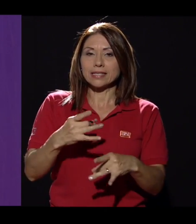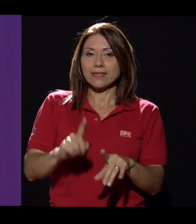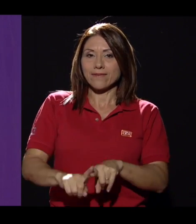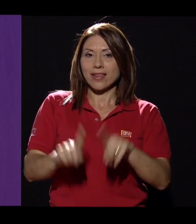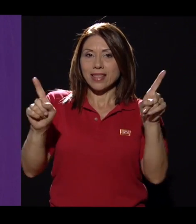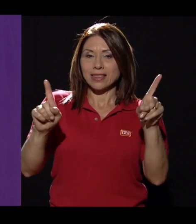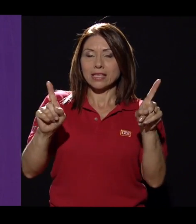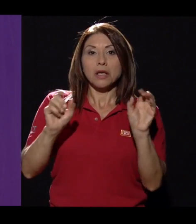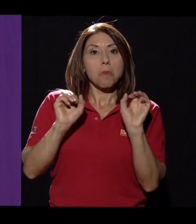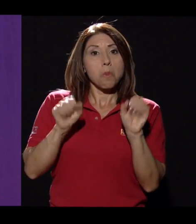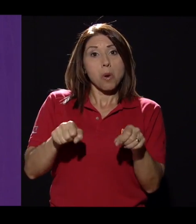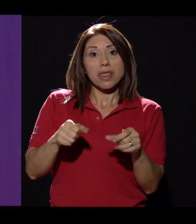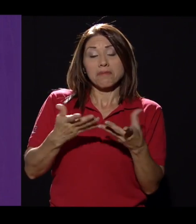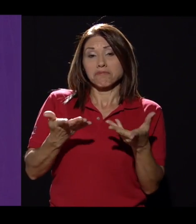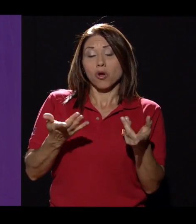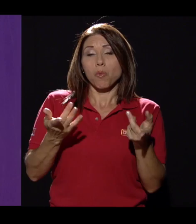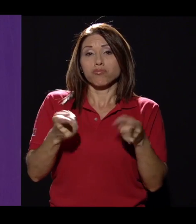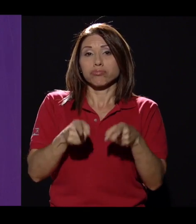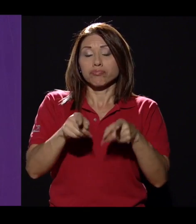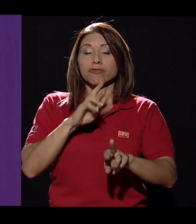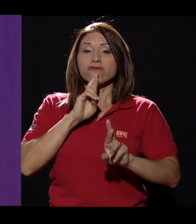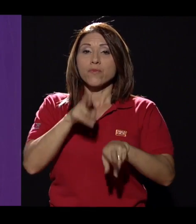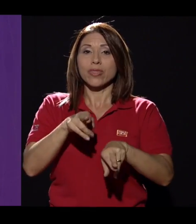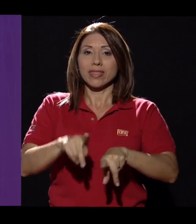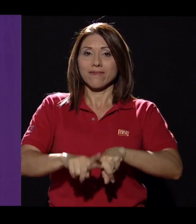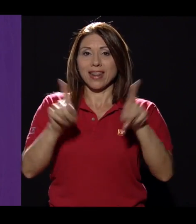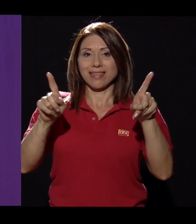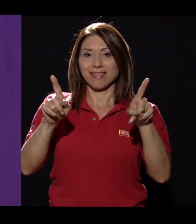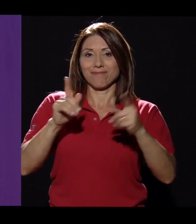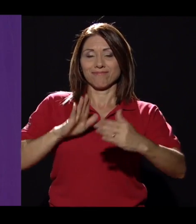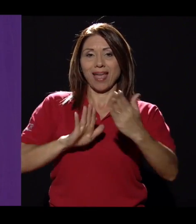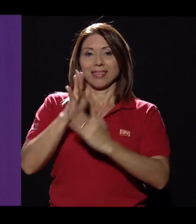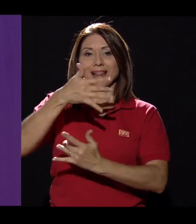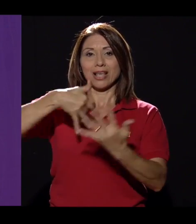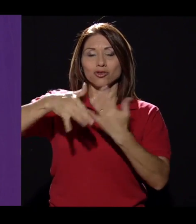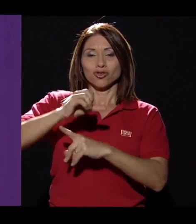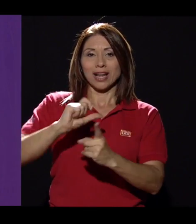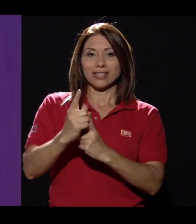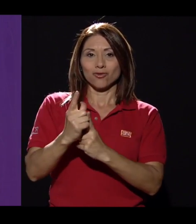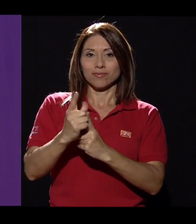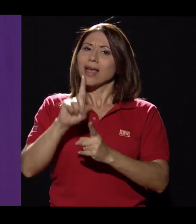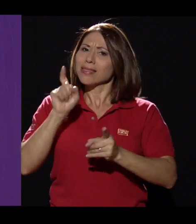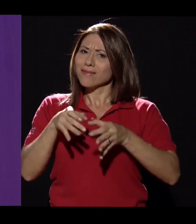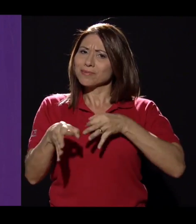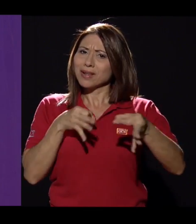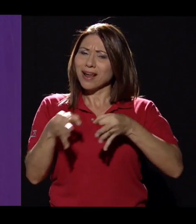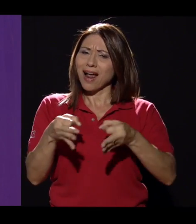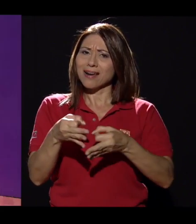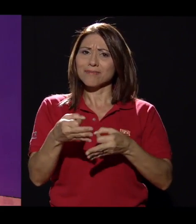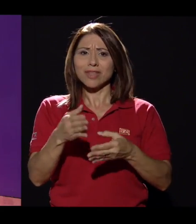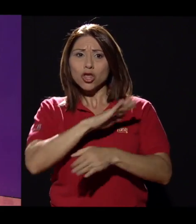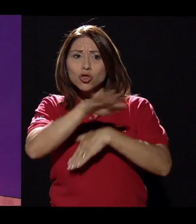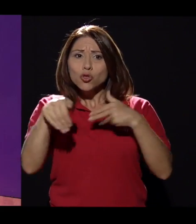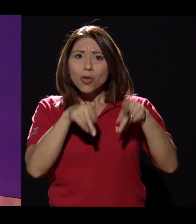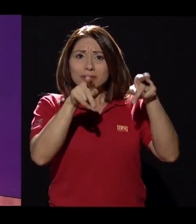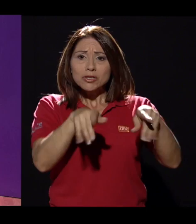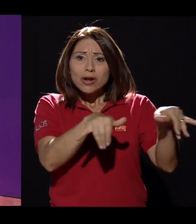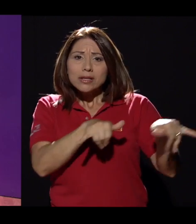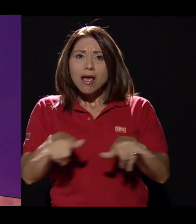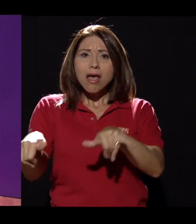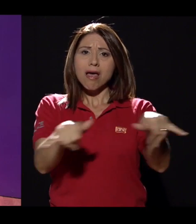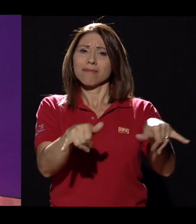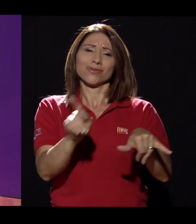diferentes, pueden tener reacciones diferentes a la socialización y creo que eso es también importante, Doña Maribel, de explicarle a la gente, no todo el mundo tiene los mismos